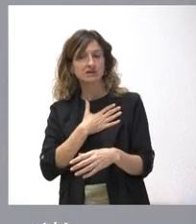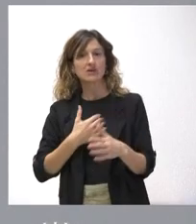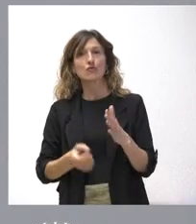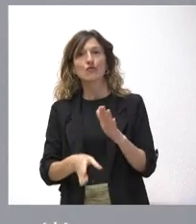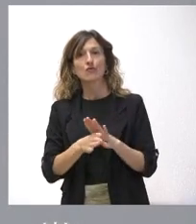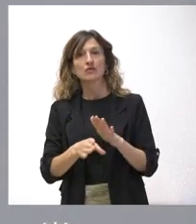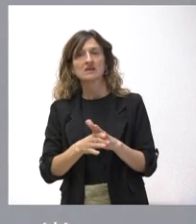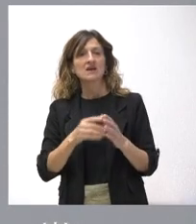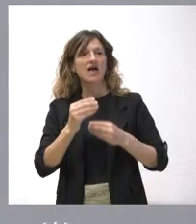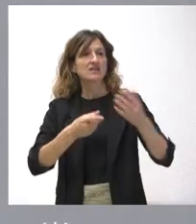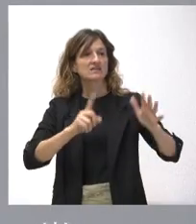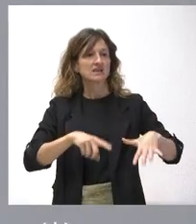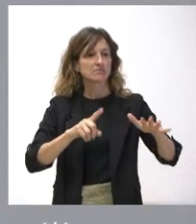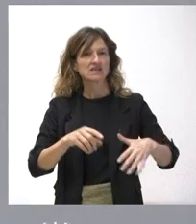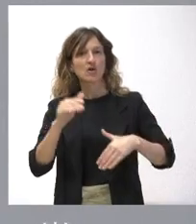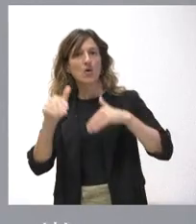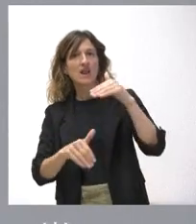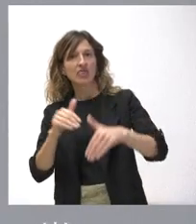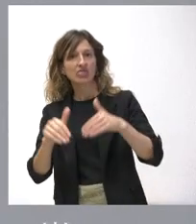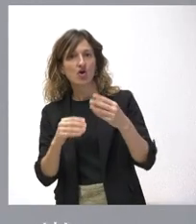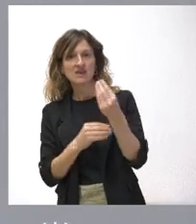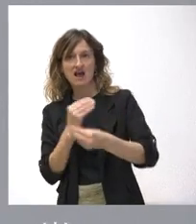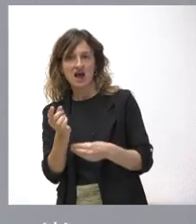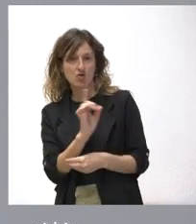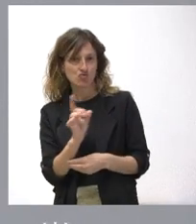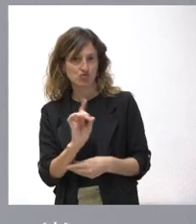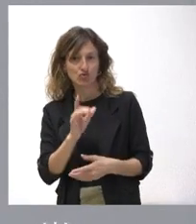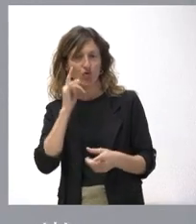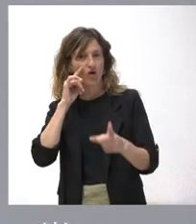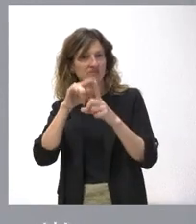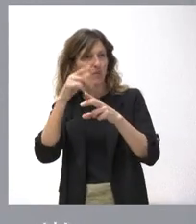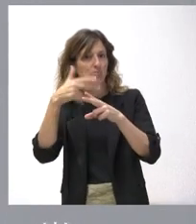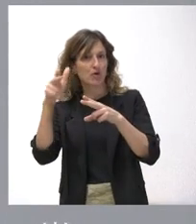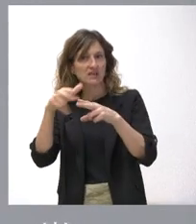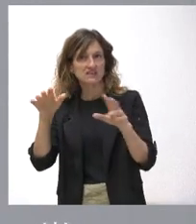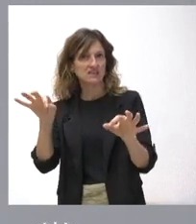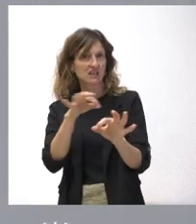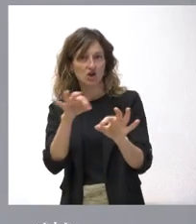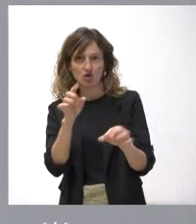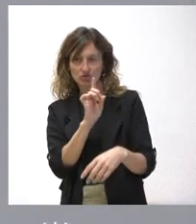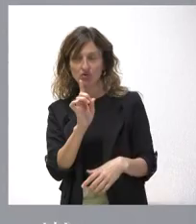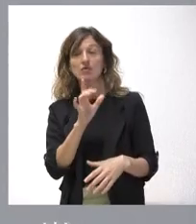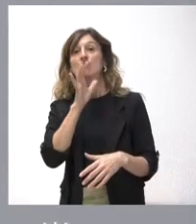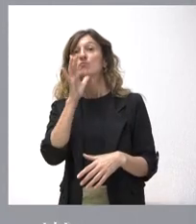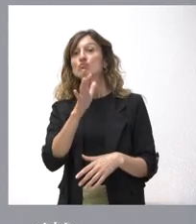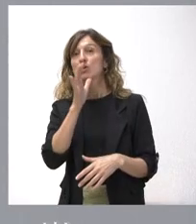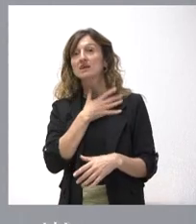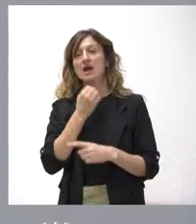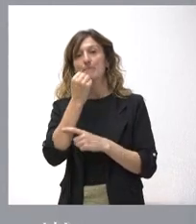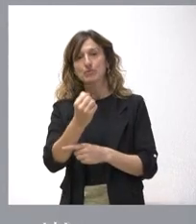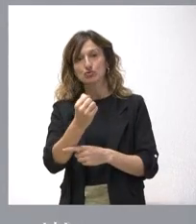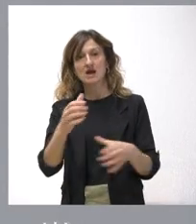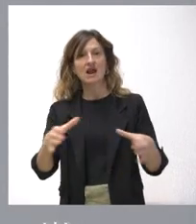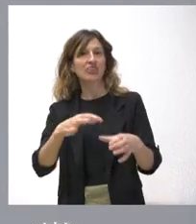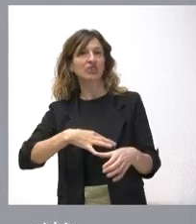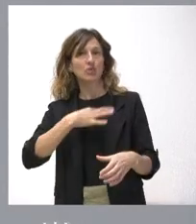hacía por seis meses, no se hacía porque hubieran las elecciones, no se hacía con una finalidad política o electoral, se hacía exclusivamente para apoyar al conjunto de los